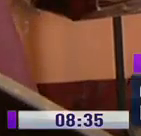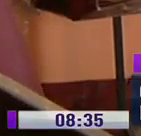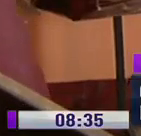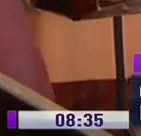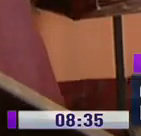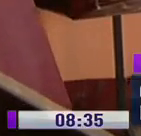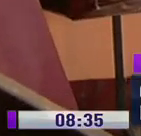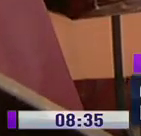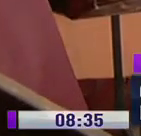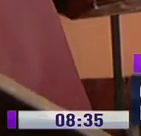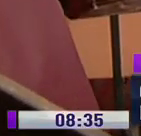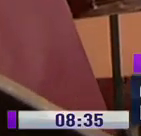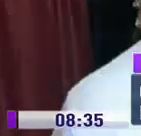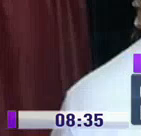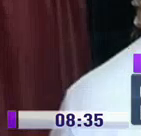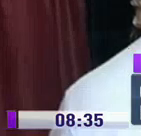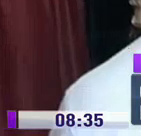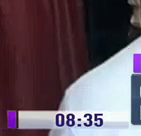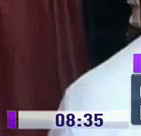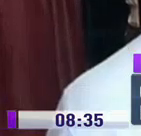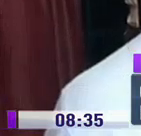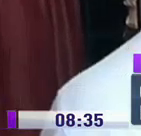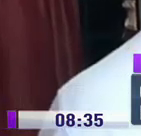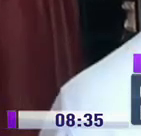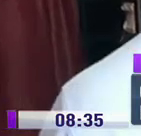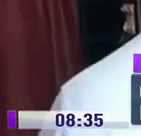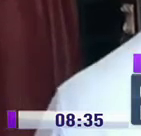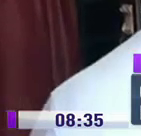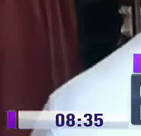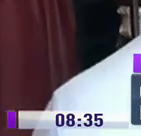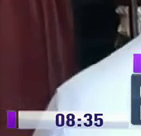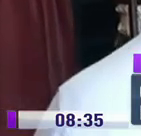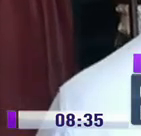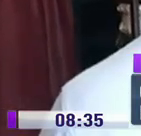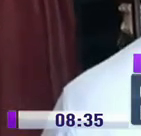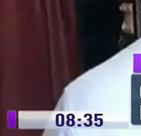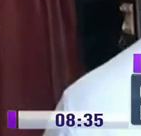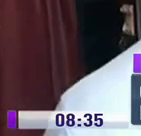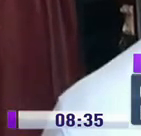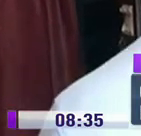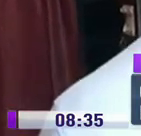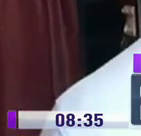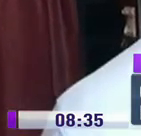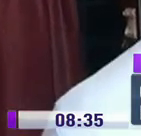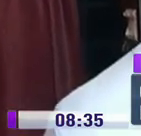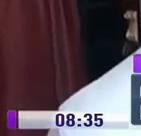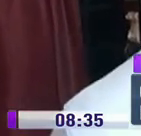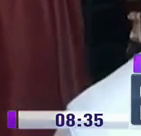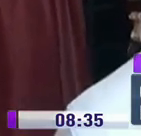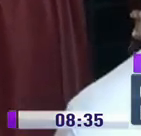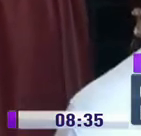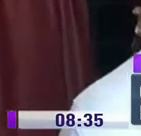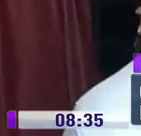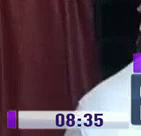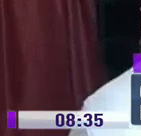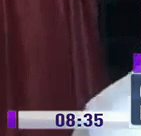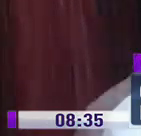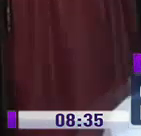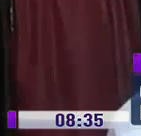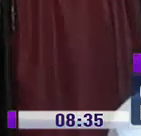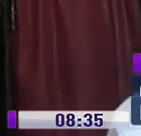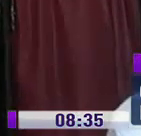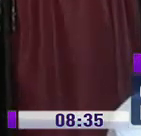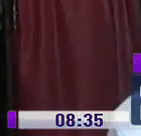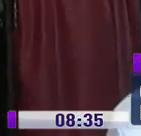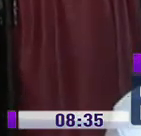que tienen féretros disponibles. No hay, toda la mayoría de las funerarias están cero de cofres.